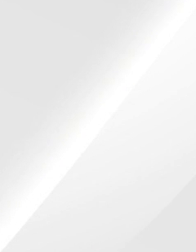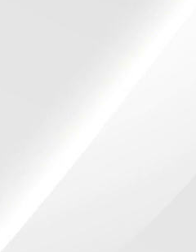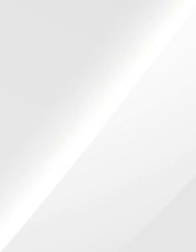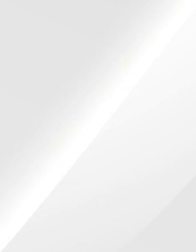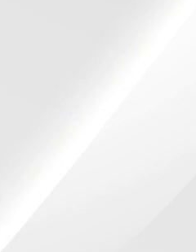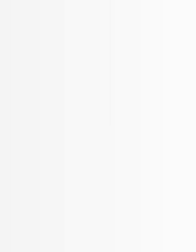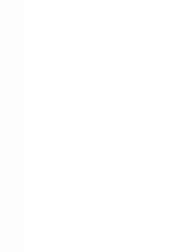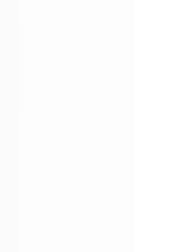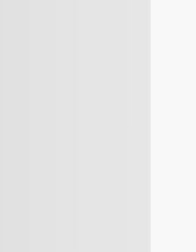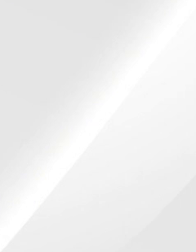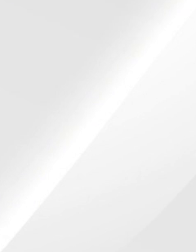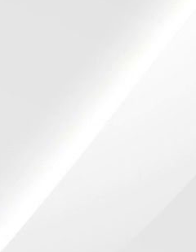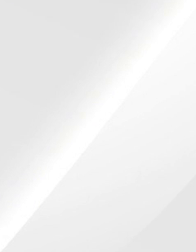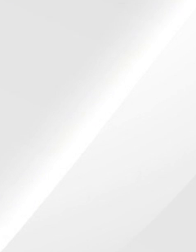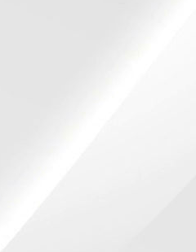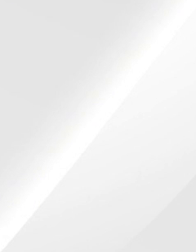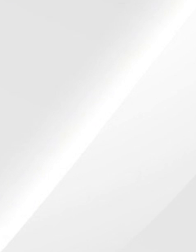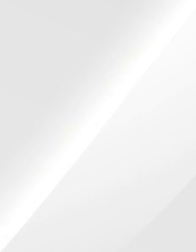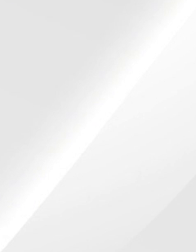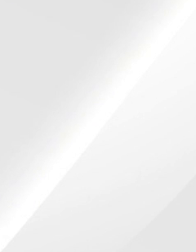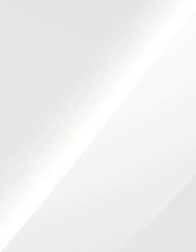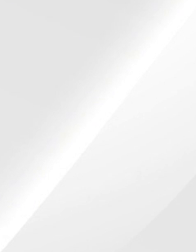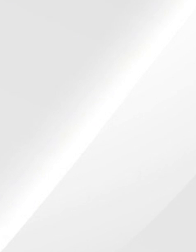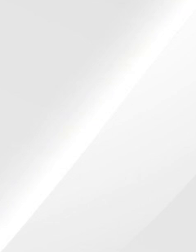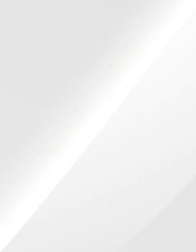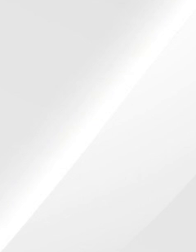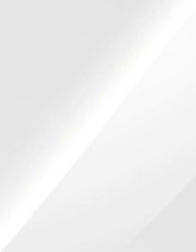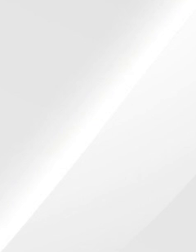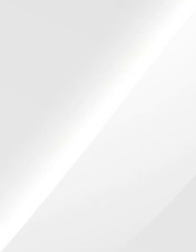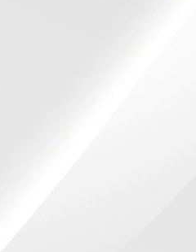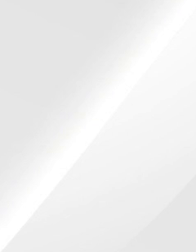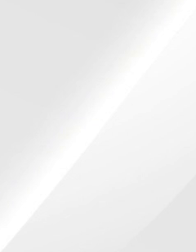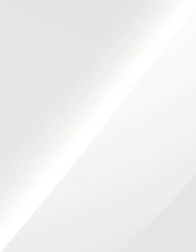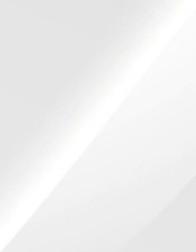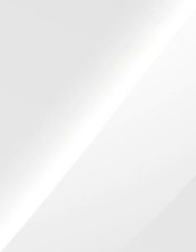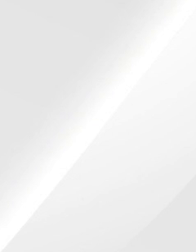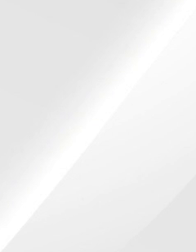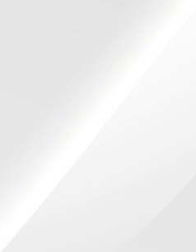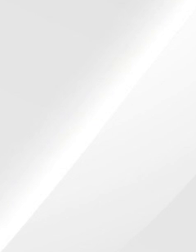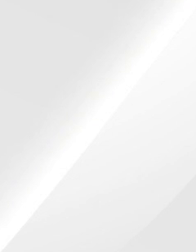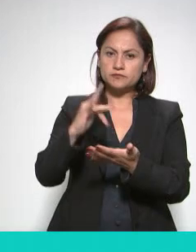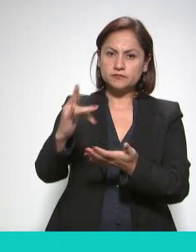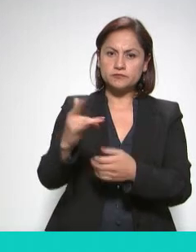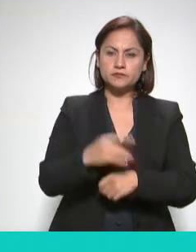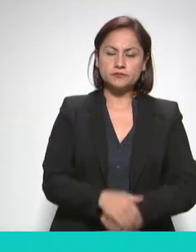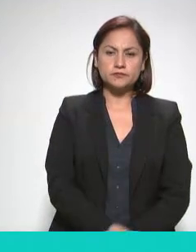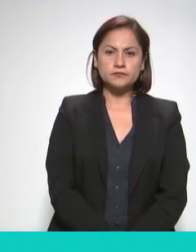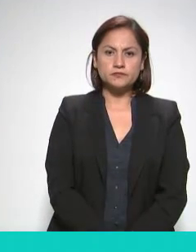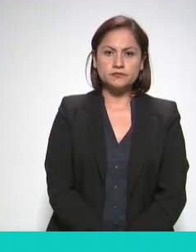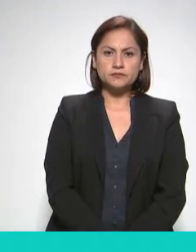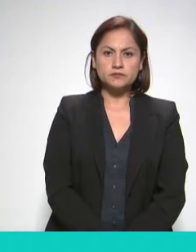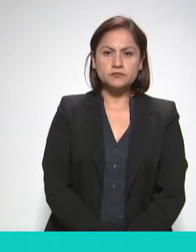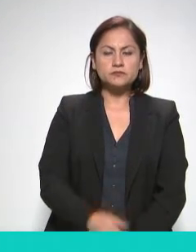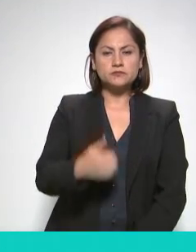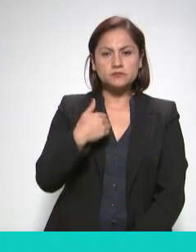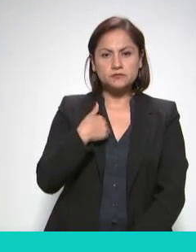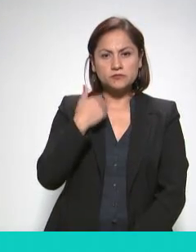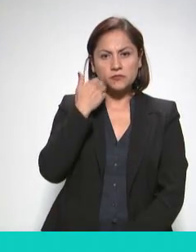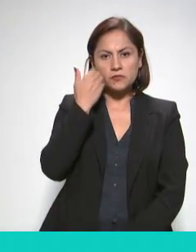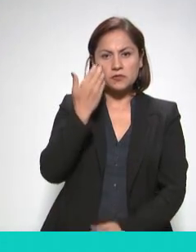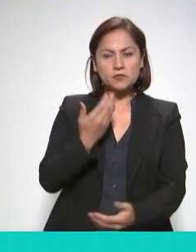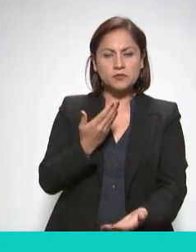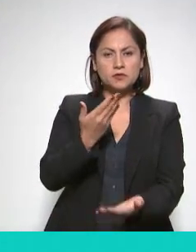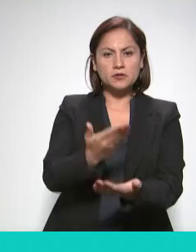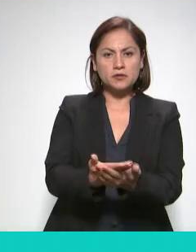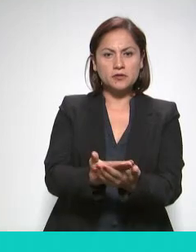Instituto Nacional de Transparencia. Acceso a la información y protección de datos personales. Petróleos Mexicanos debe dar a conocer las